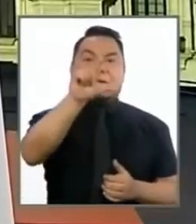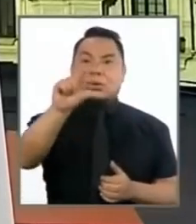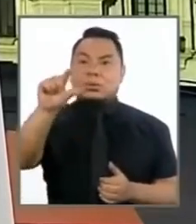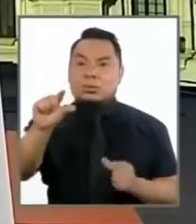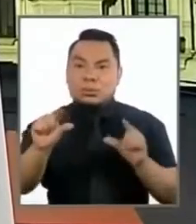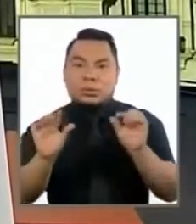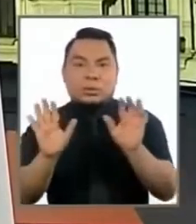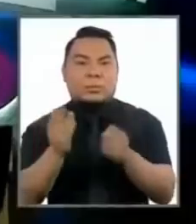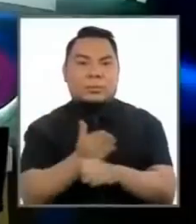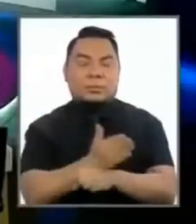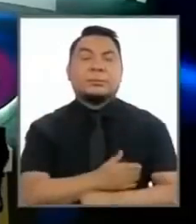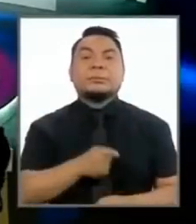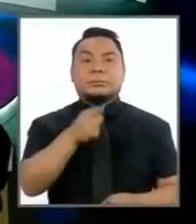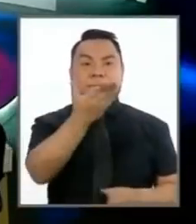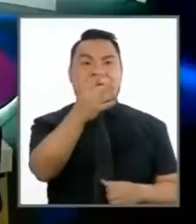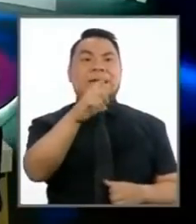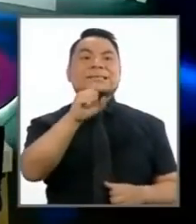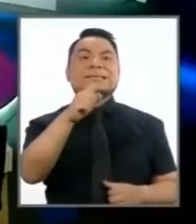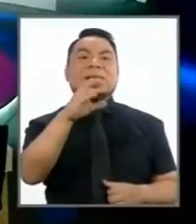que se va agotando candidato Santos